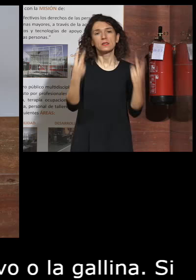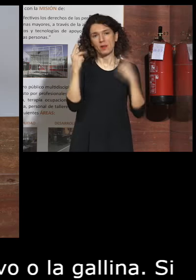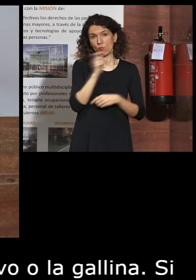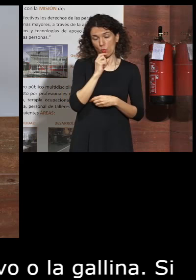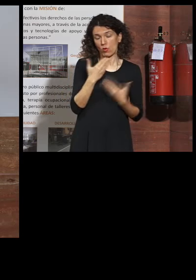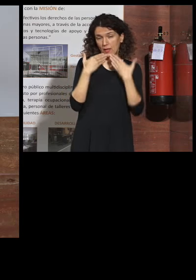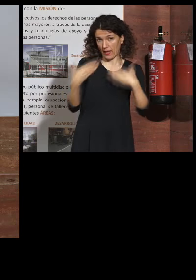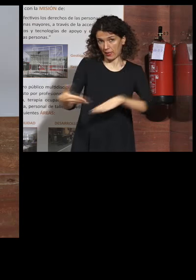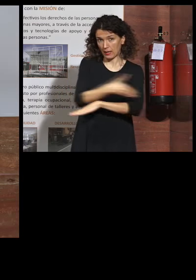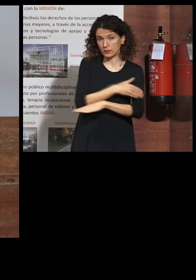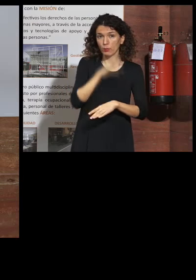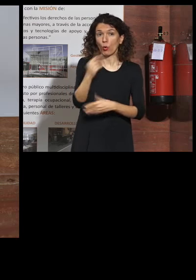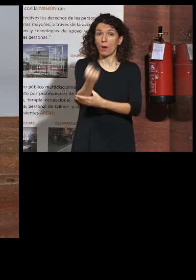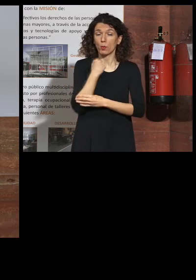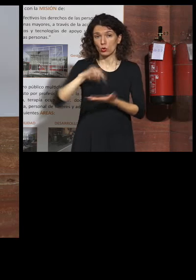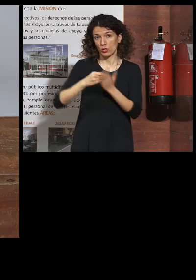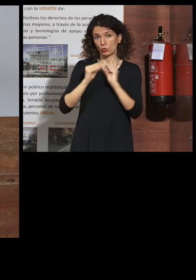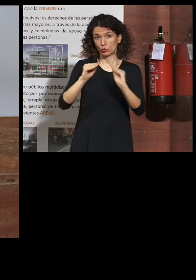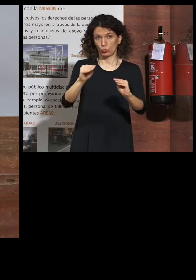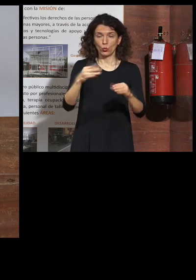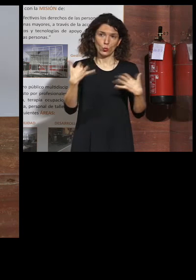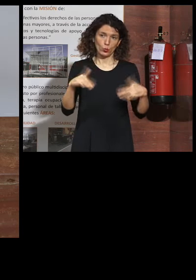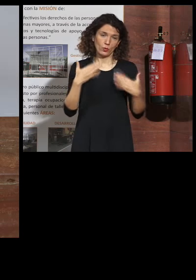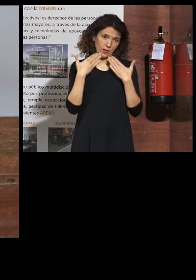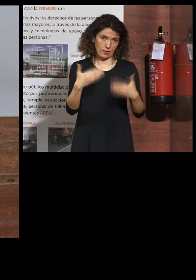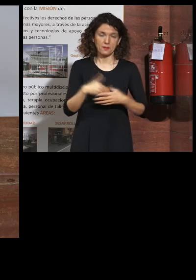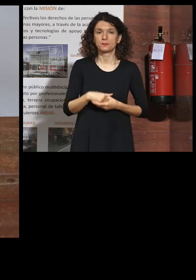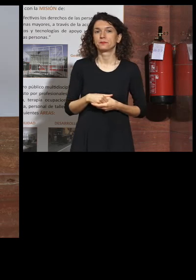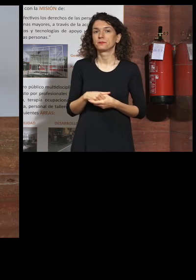agradezco de antemano todo ese soporte técnico que dais a las mismas